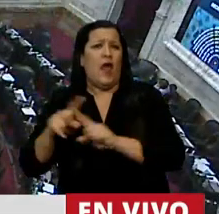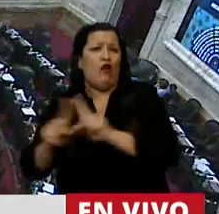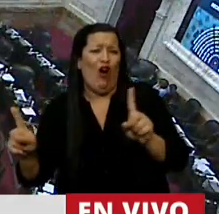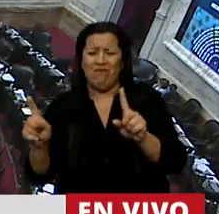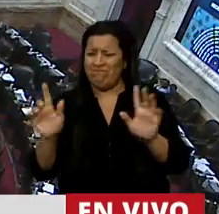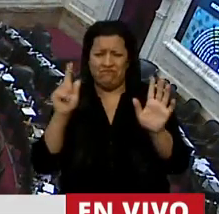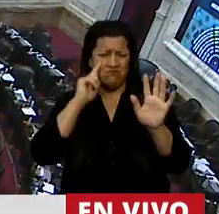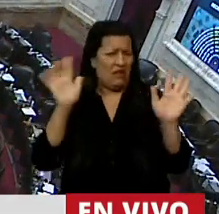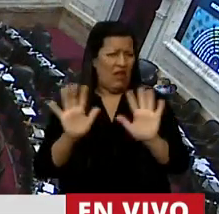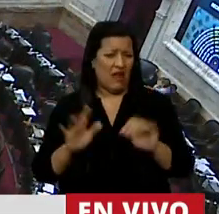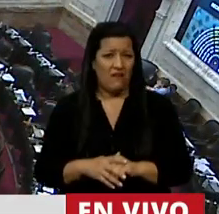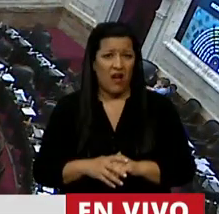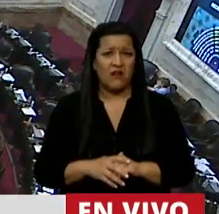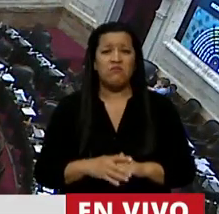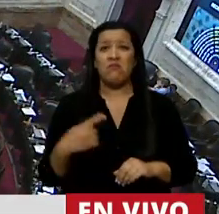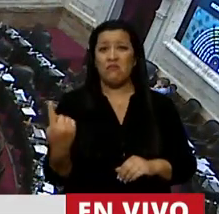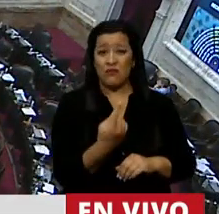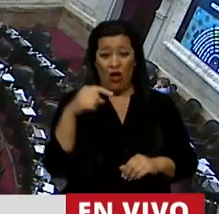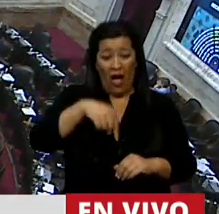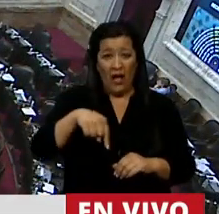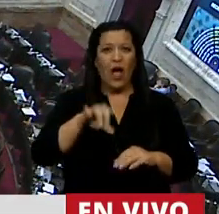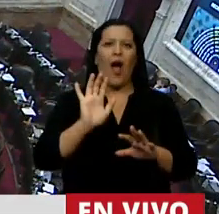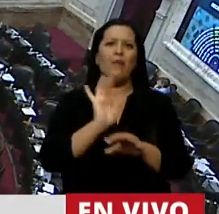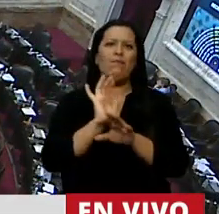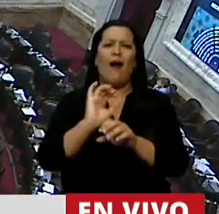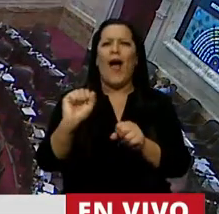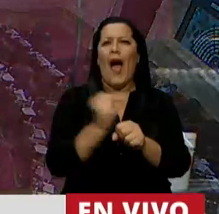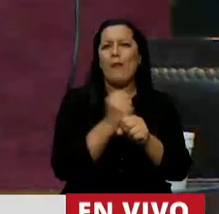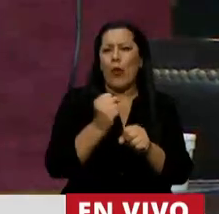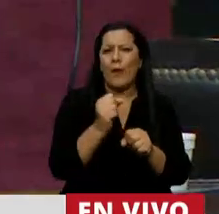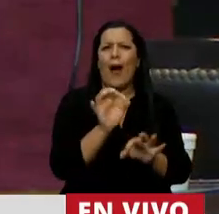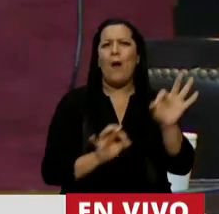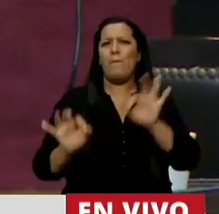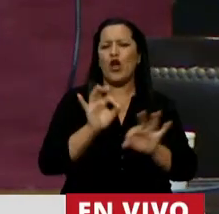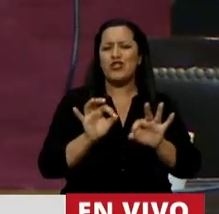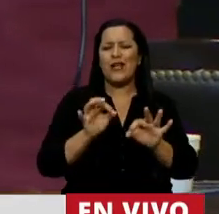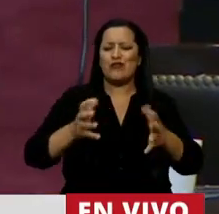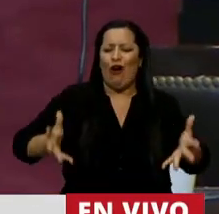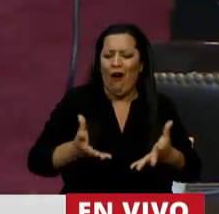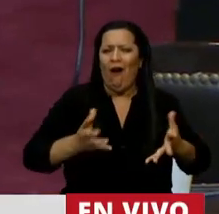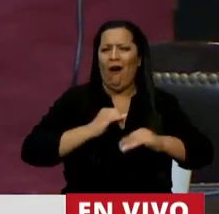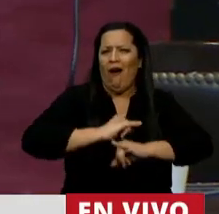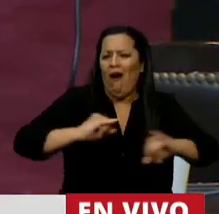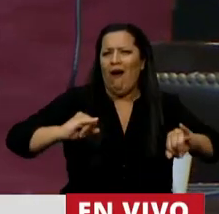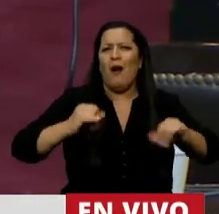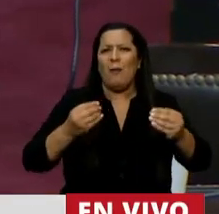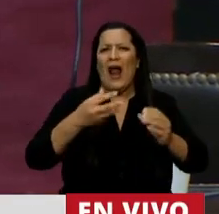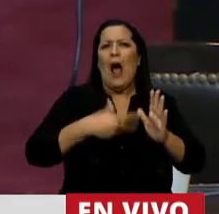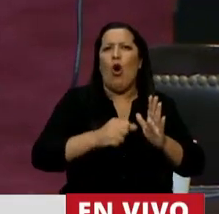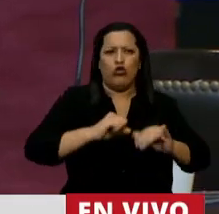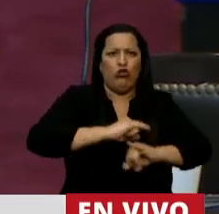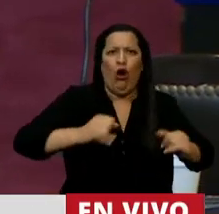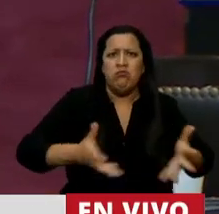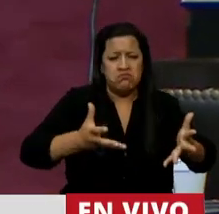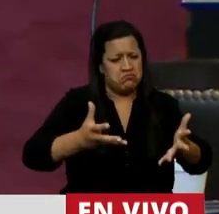Y como se ha dicho también, no estamos aprobando o intentando aprobar un proyecto que promueva y que promocione el aborto.